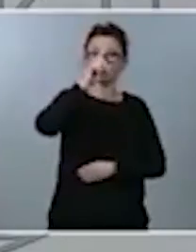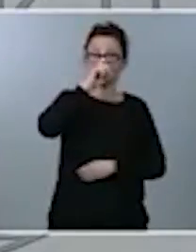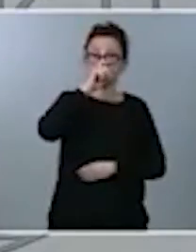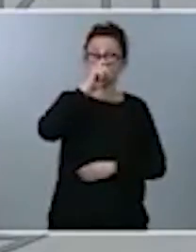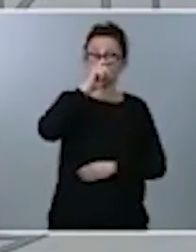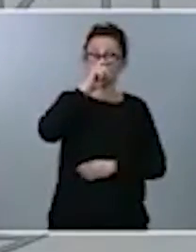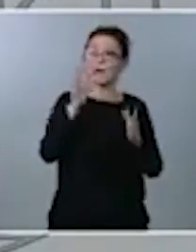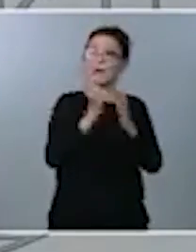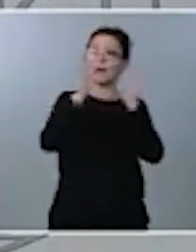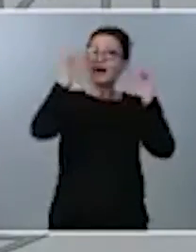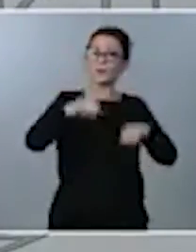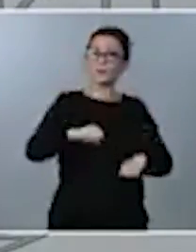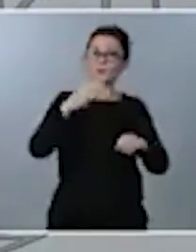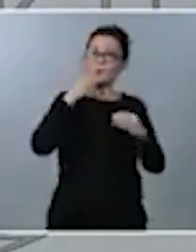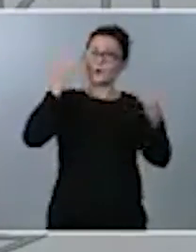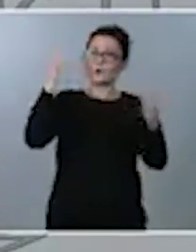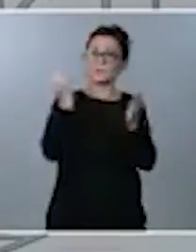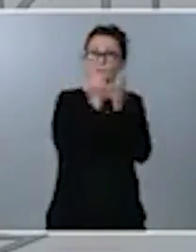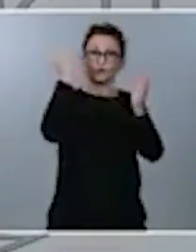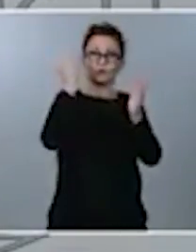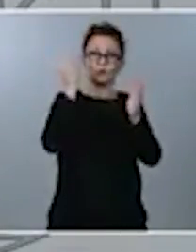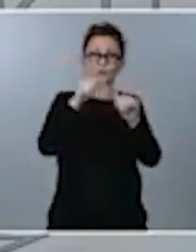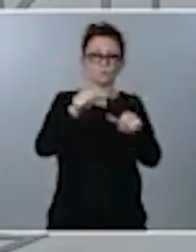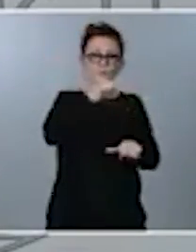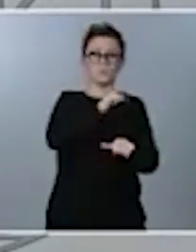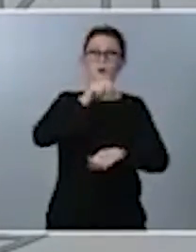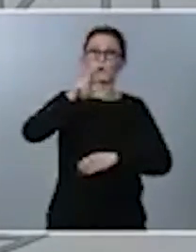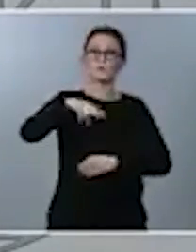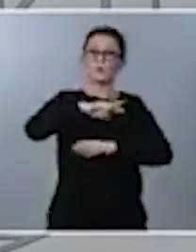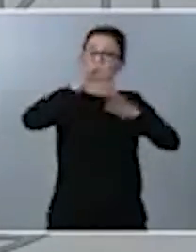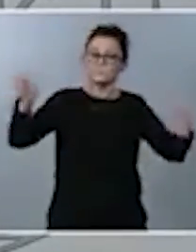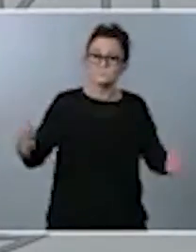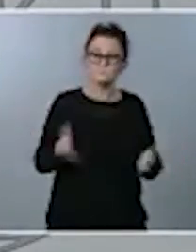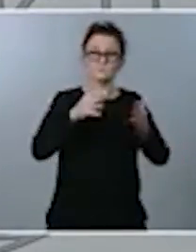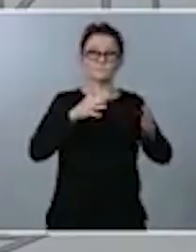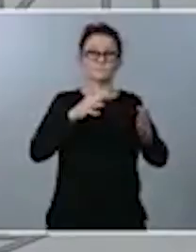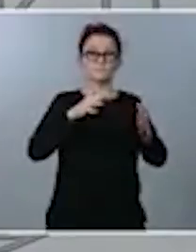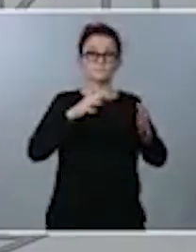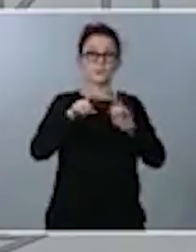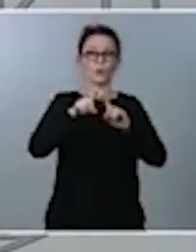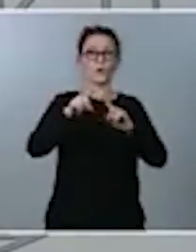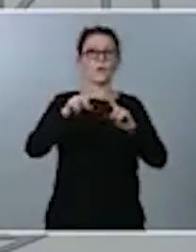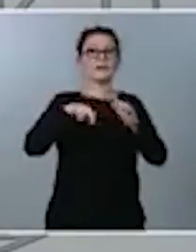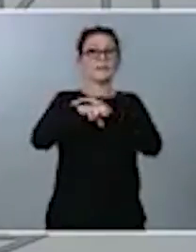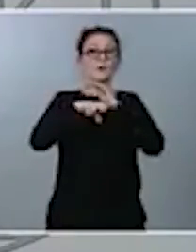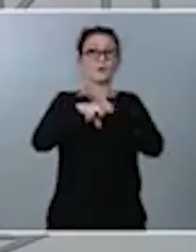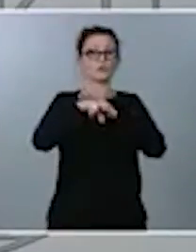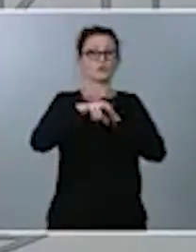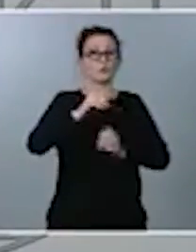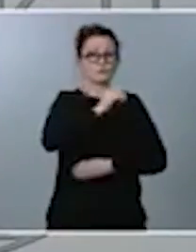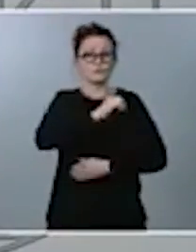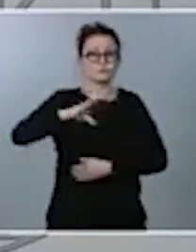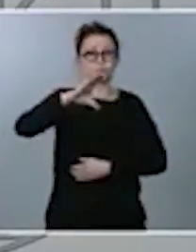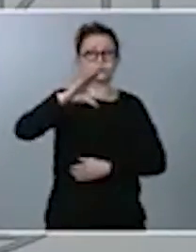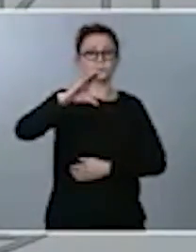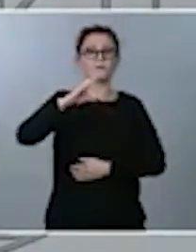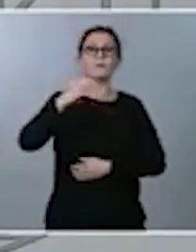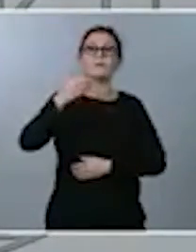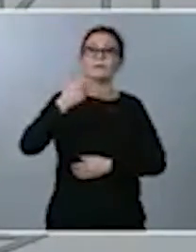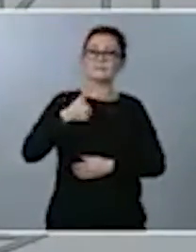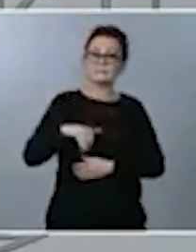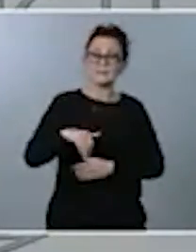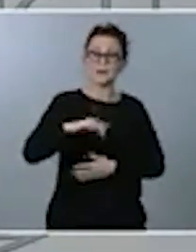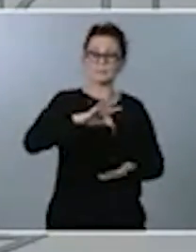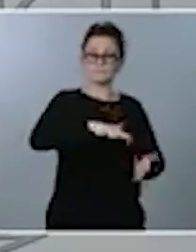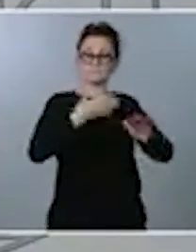histórico sin precedentes para impulsar una movilización de recursos que tienen ya su primera plasmación en